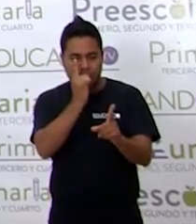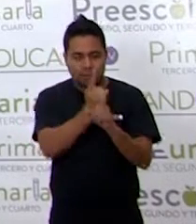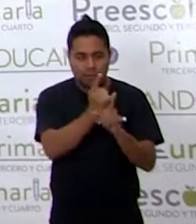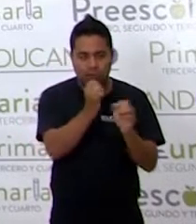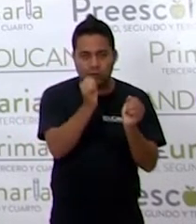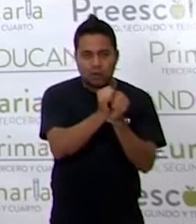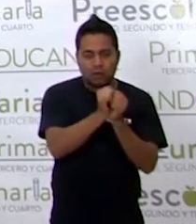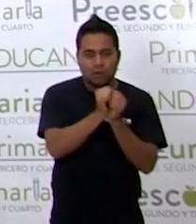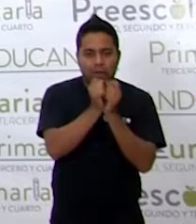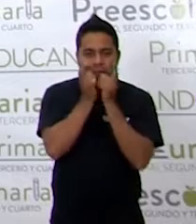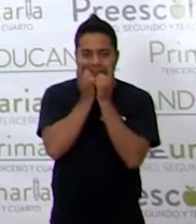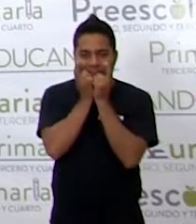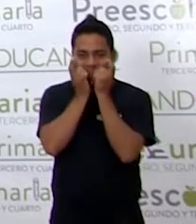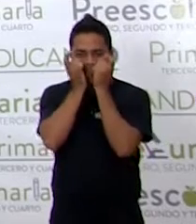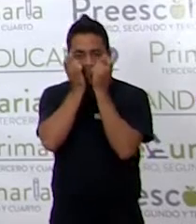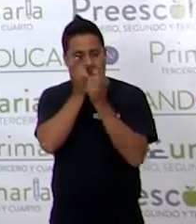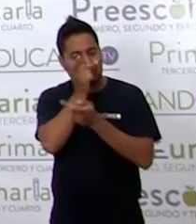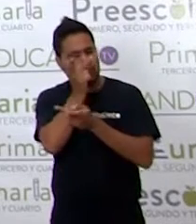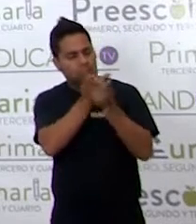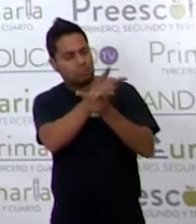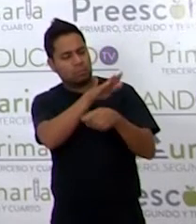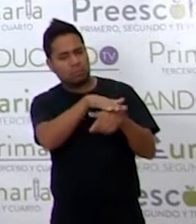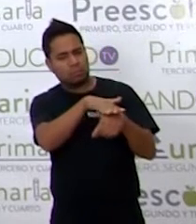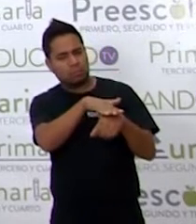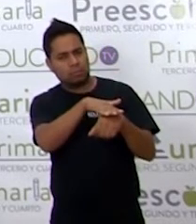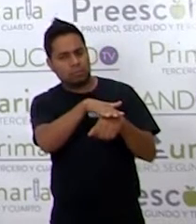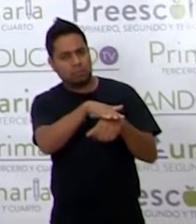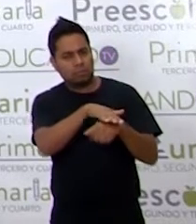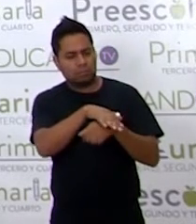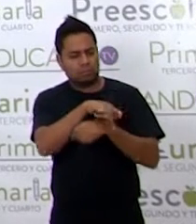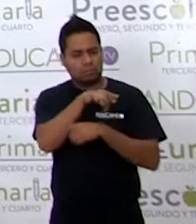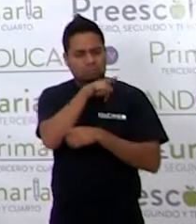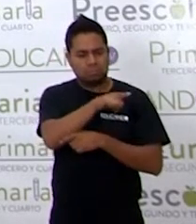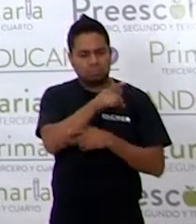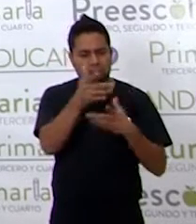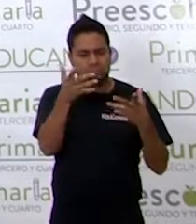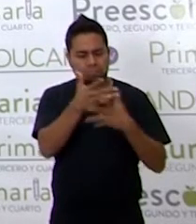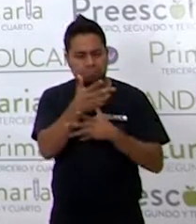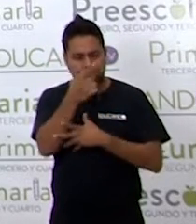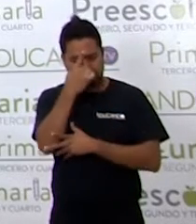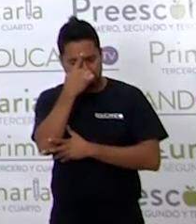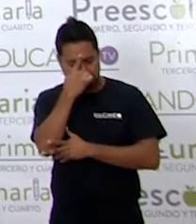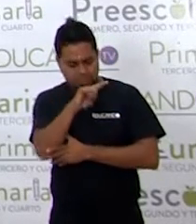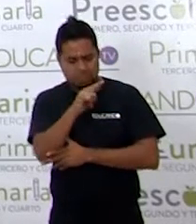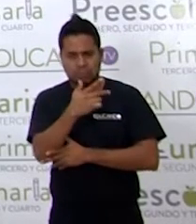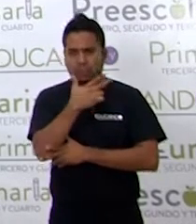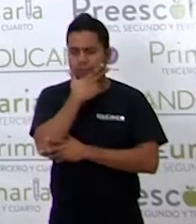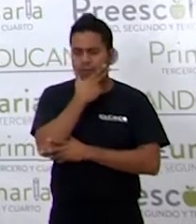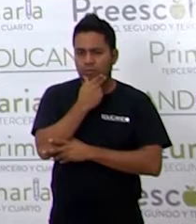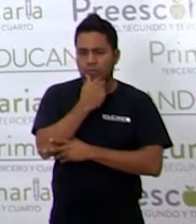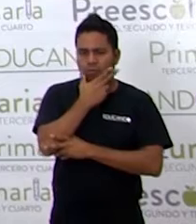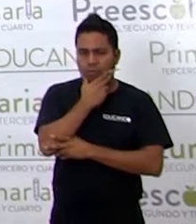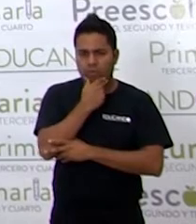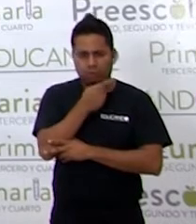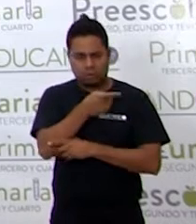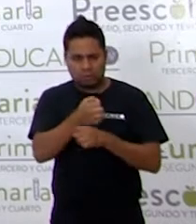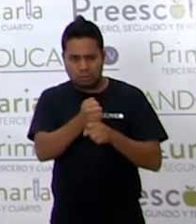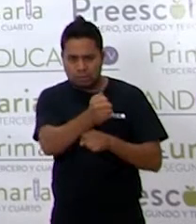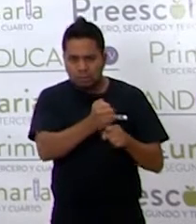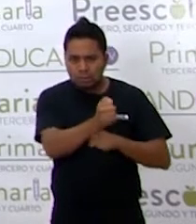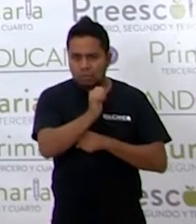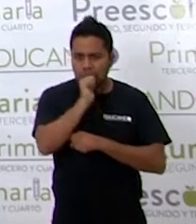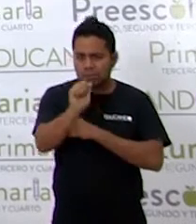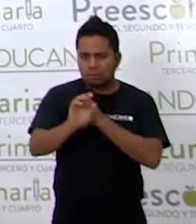y le preguntaron, ¿Qué haces tú para que los hombres no te lastimen?